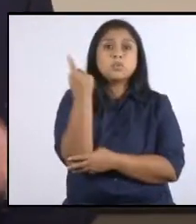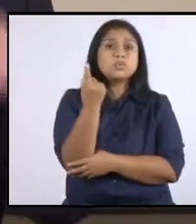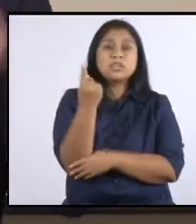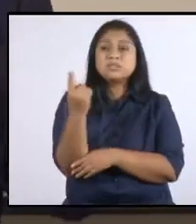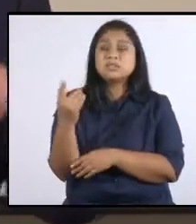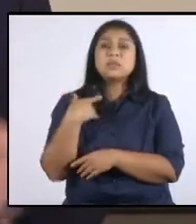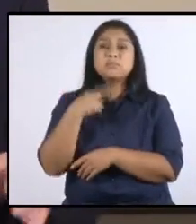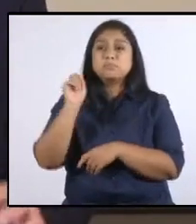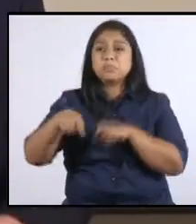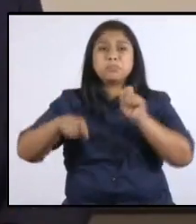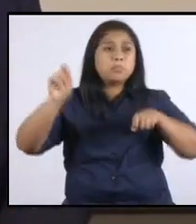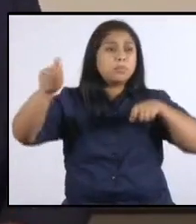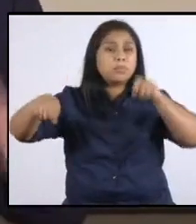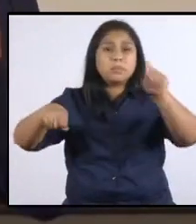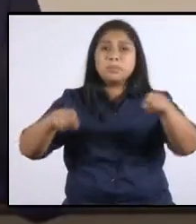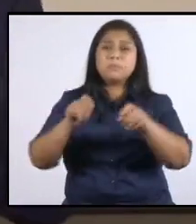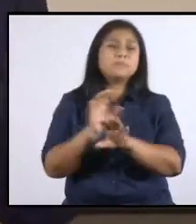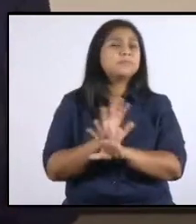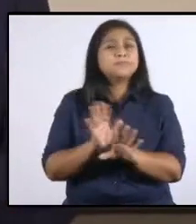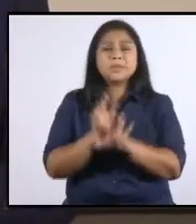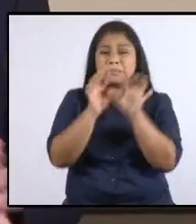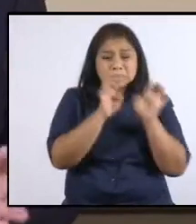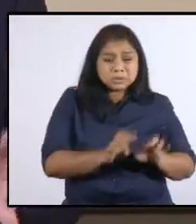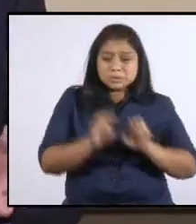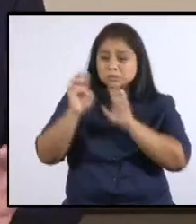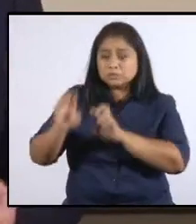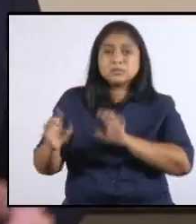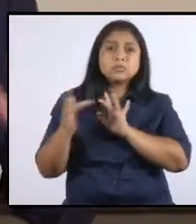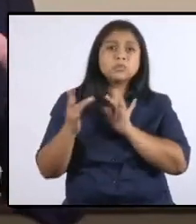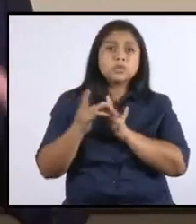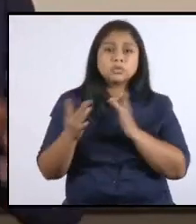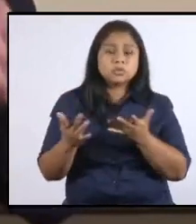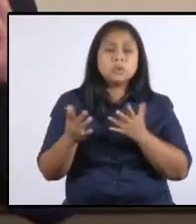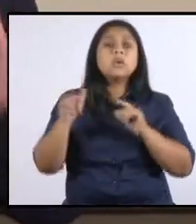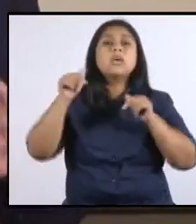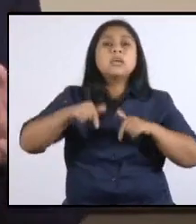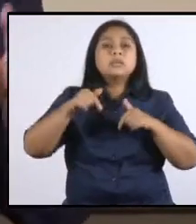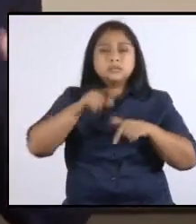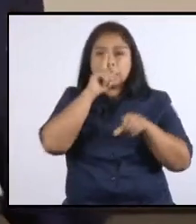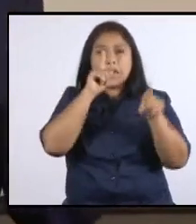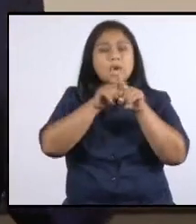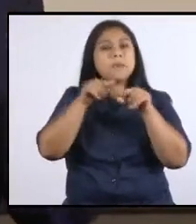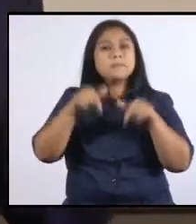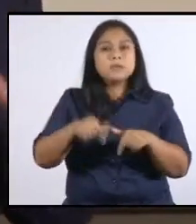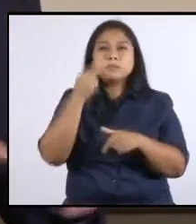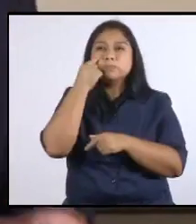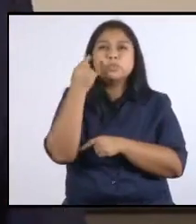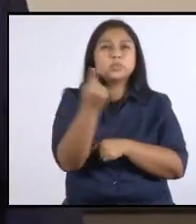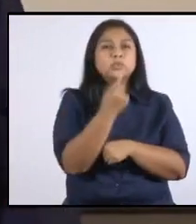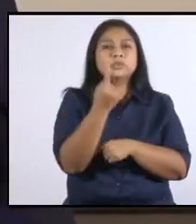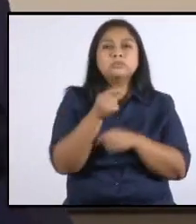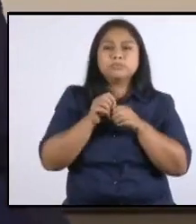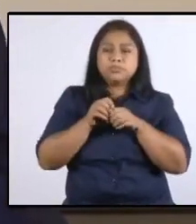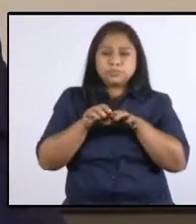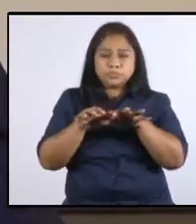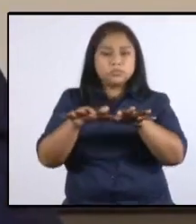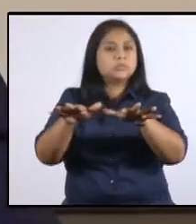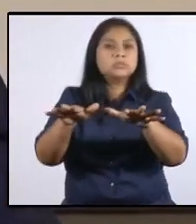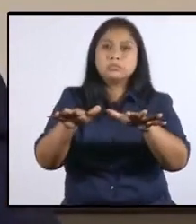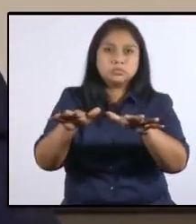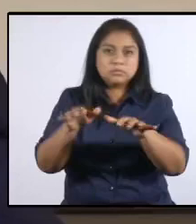contagio de persona a persona, por lo que este toque de queda prolongado busca también que la enfermedad no se siga expandiendo.